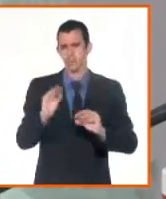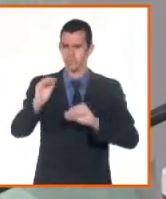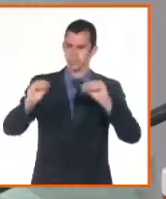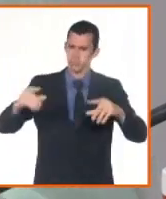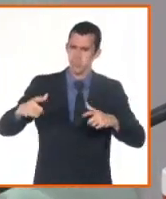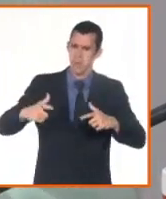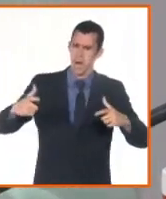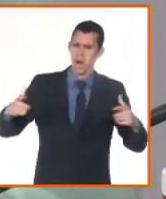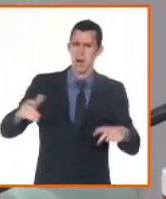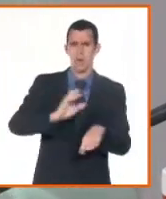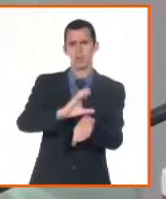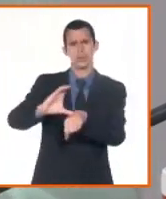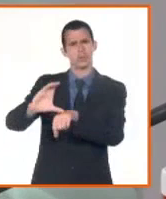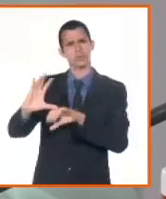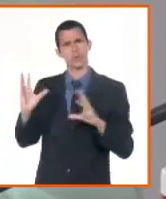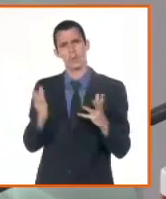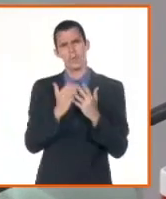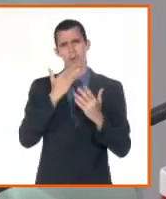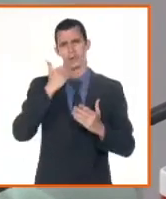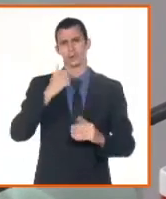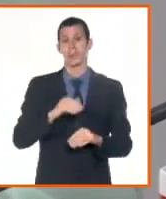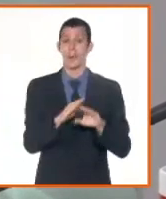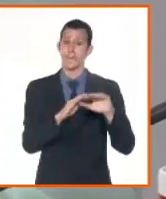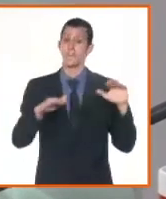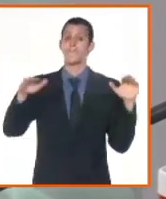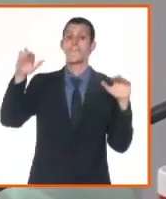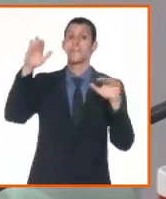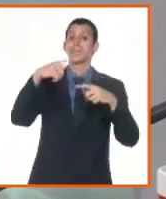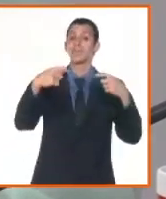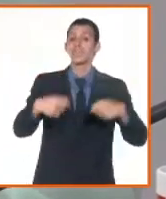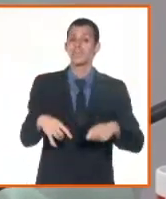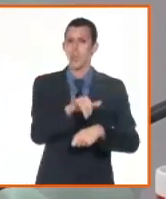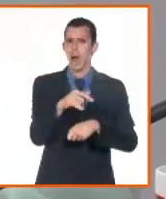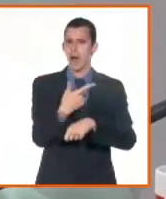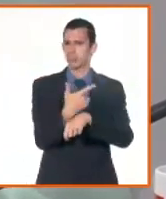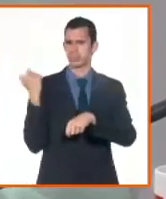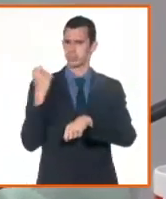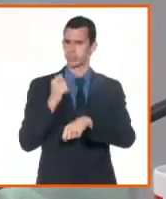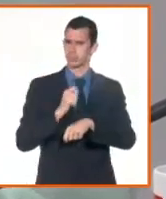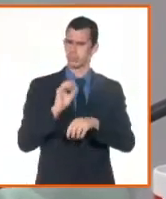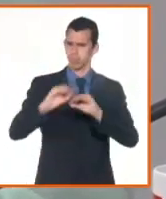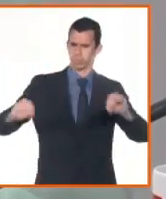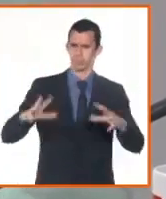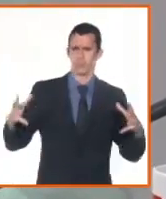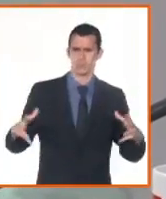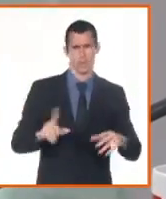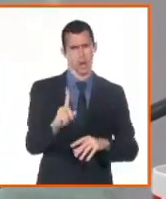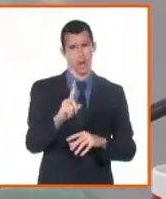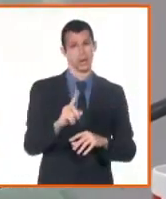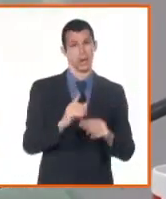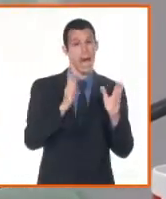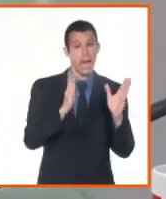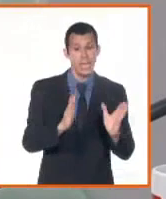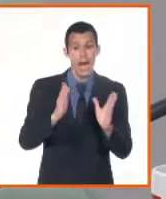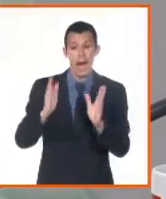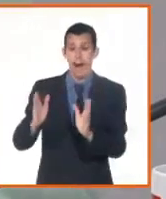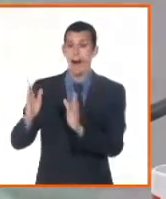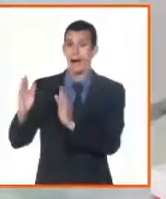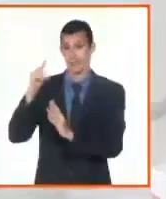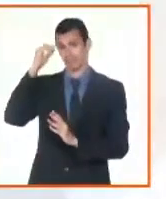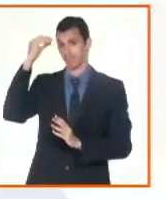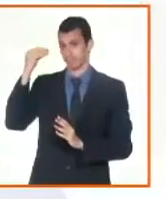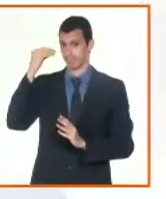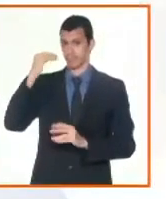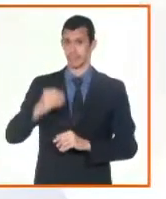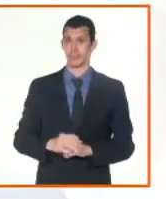informatización del Ministerio ha pasado por varias etapas que consideramos que es muy importante ilustrarla para que se pueda